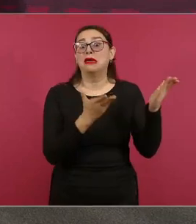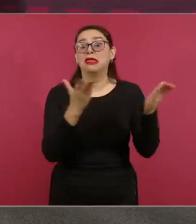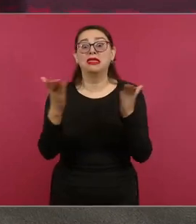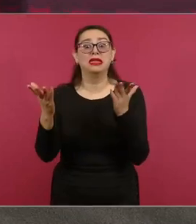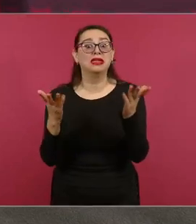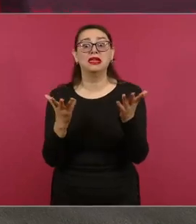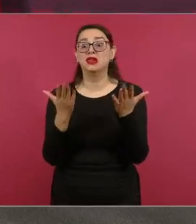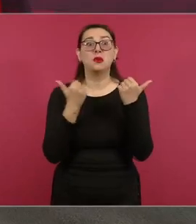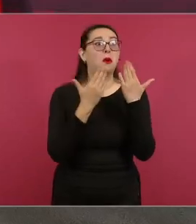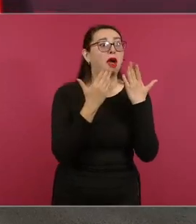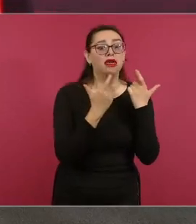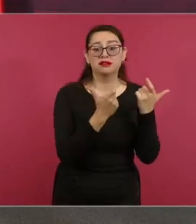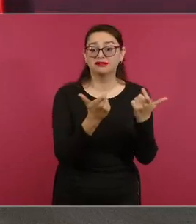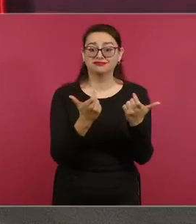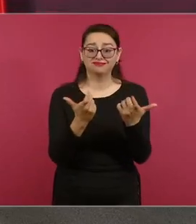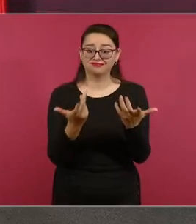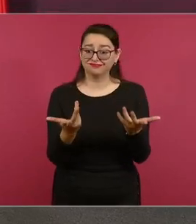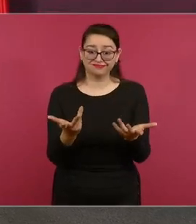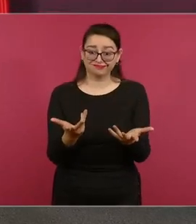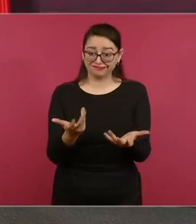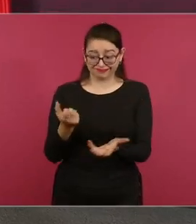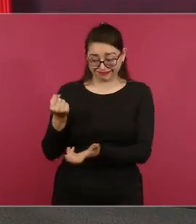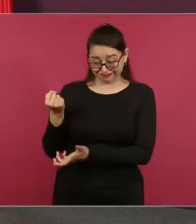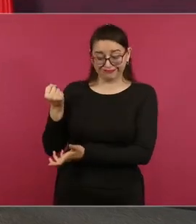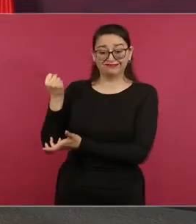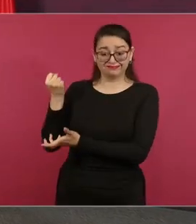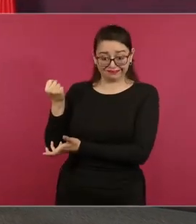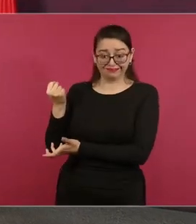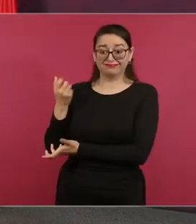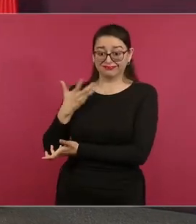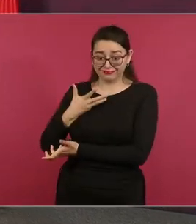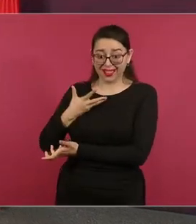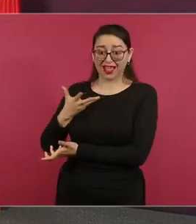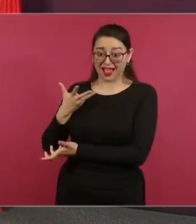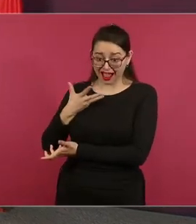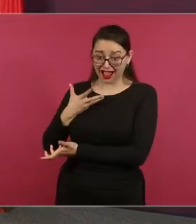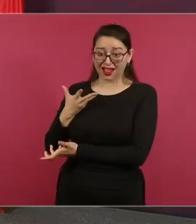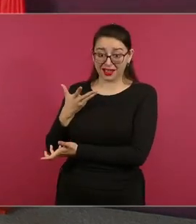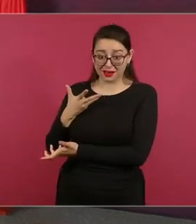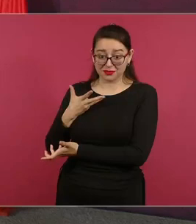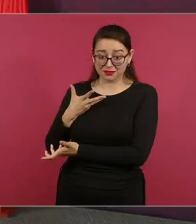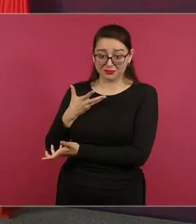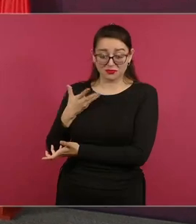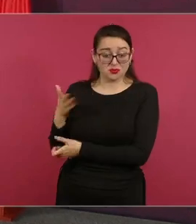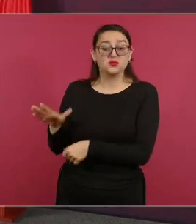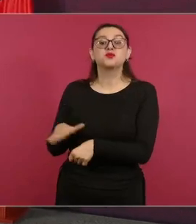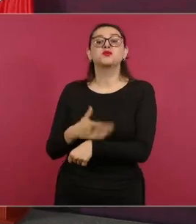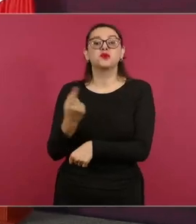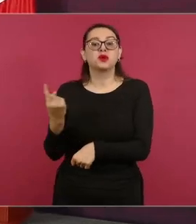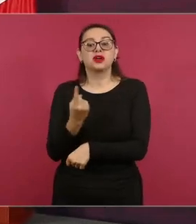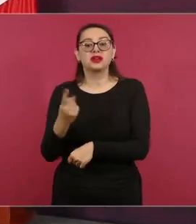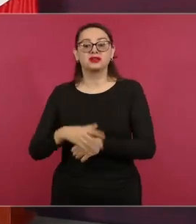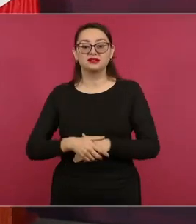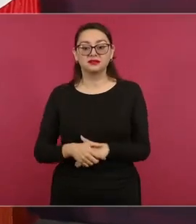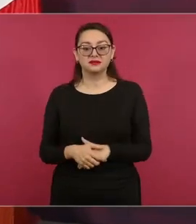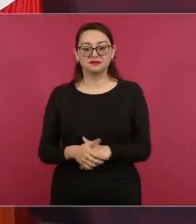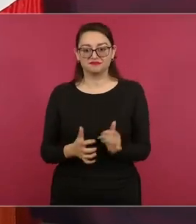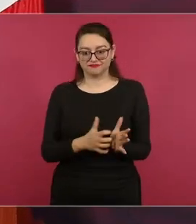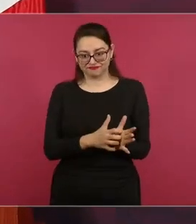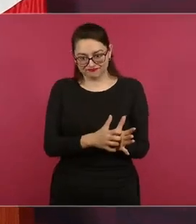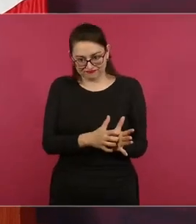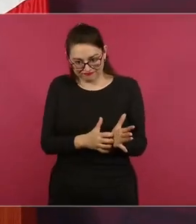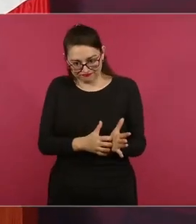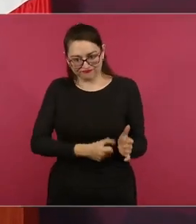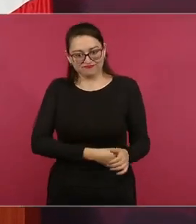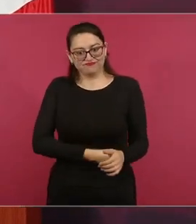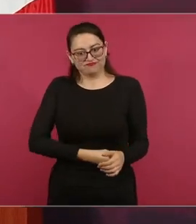porque tenemos finanzas